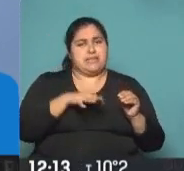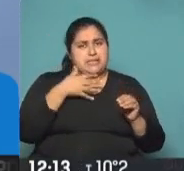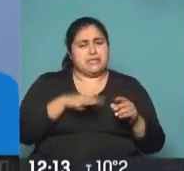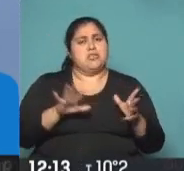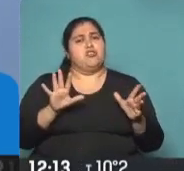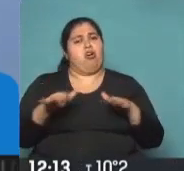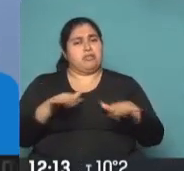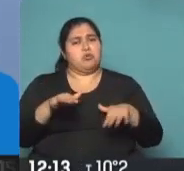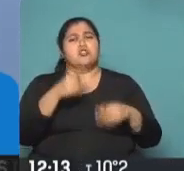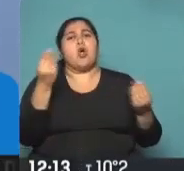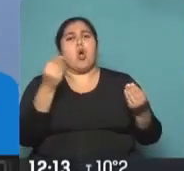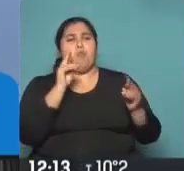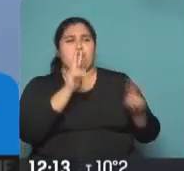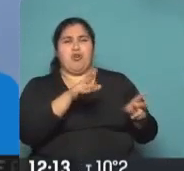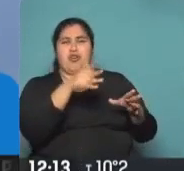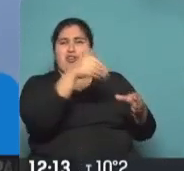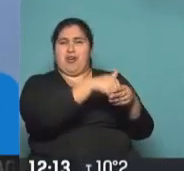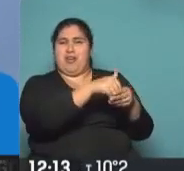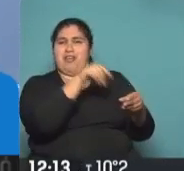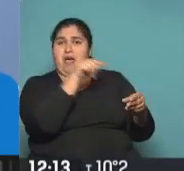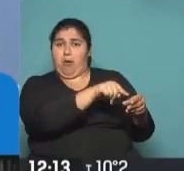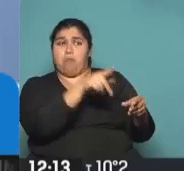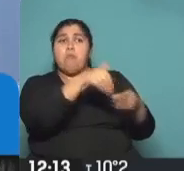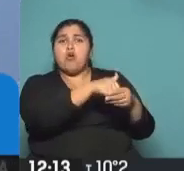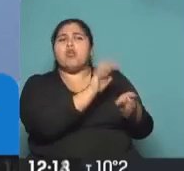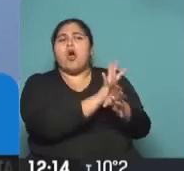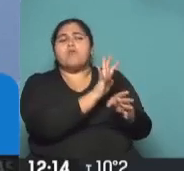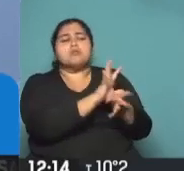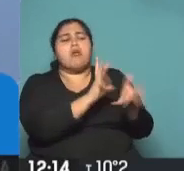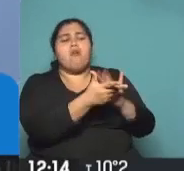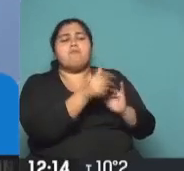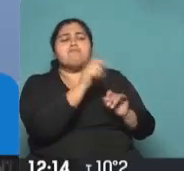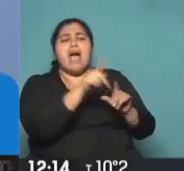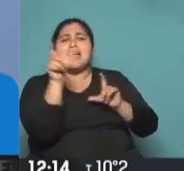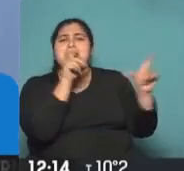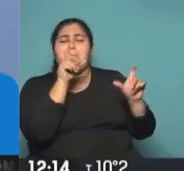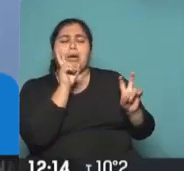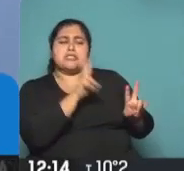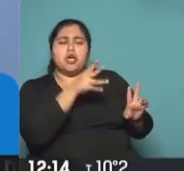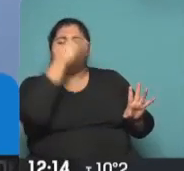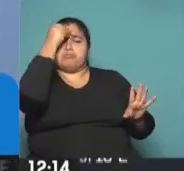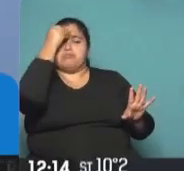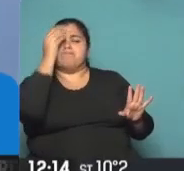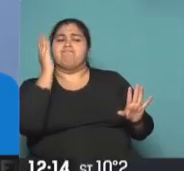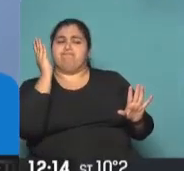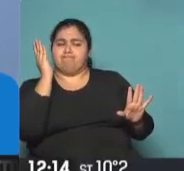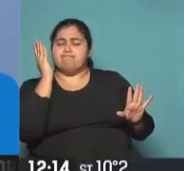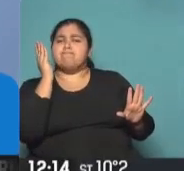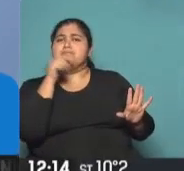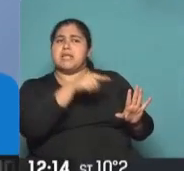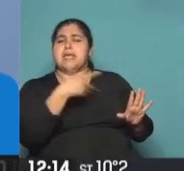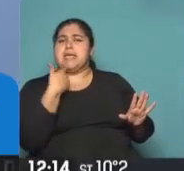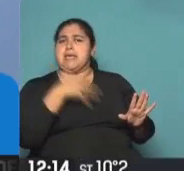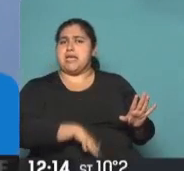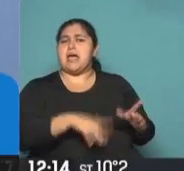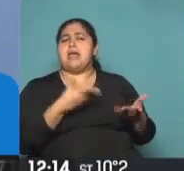las urnas, que es lo más importante que tiene la democracia. Nosotros los ciudadanos nos expresamos a través del voto y estamos haciendo este